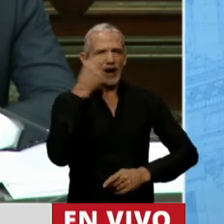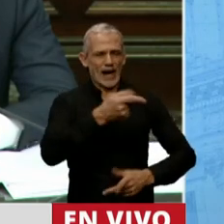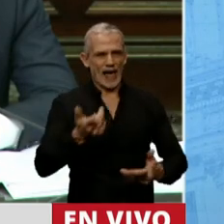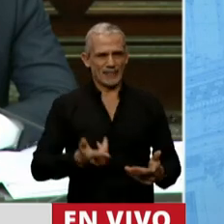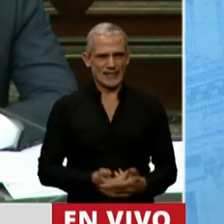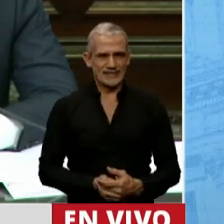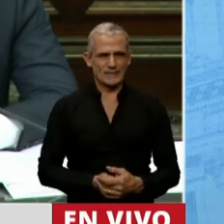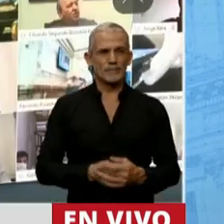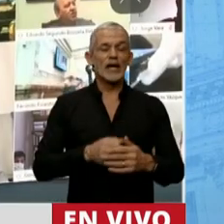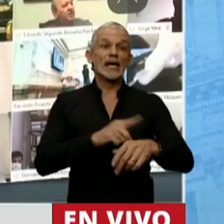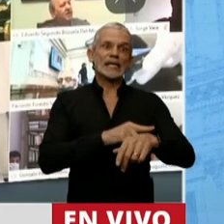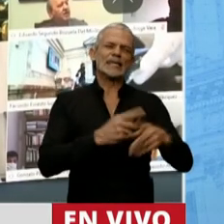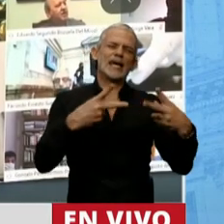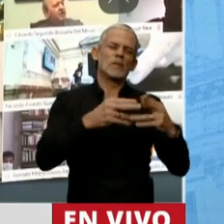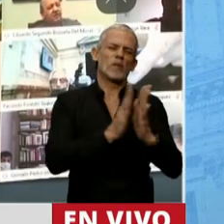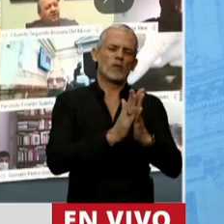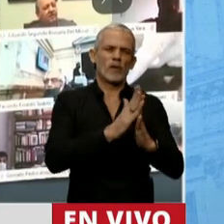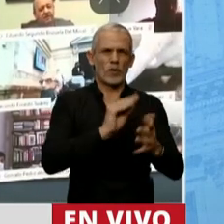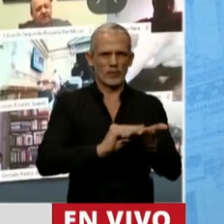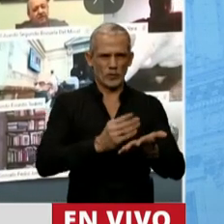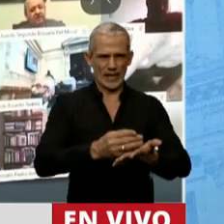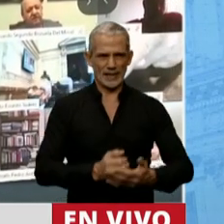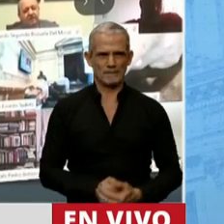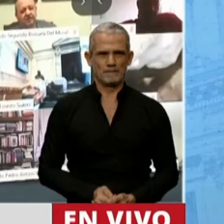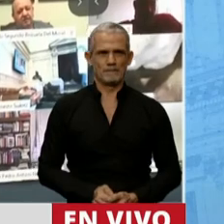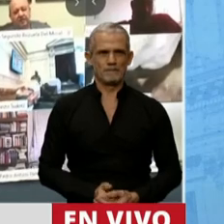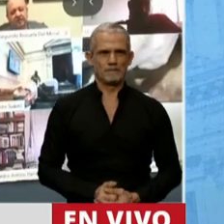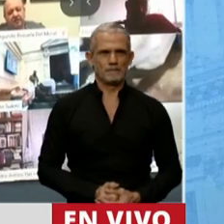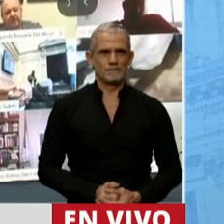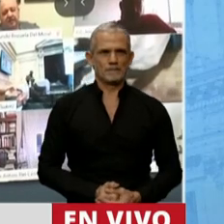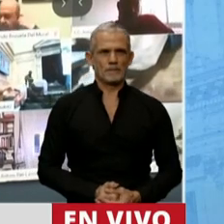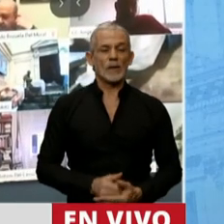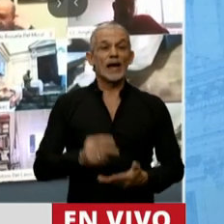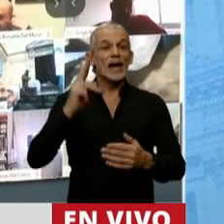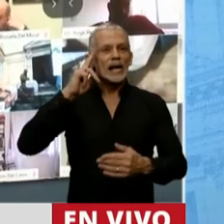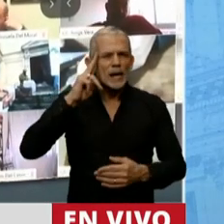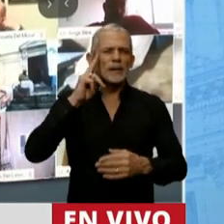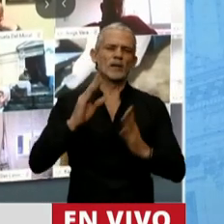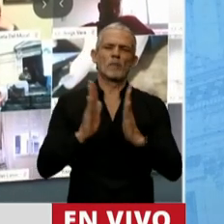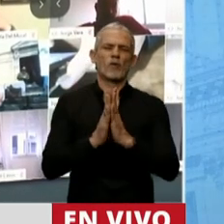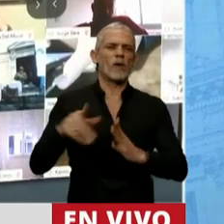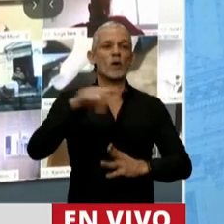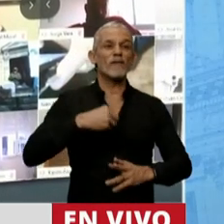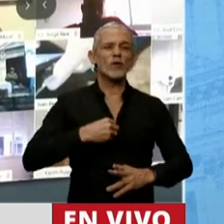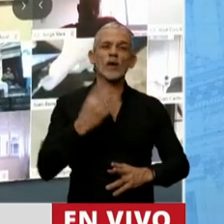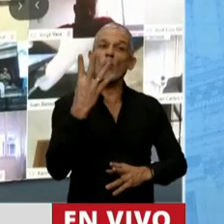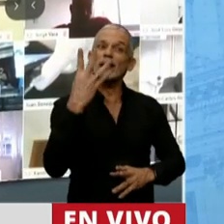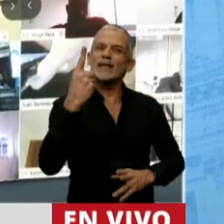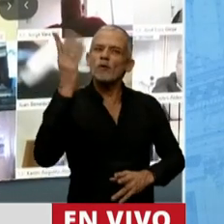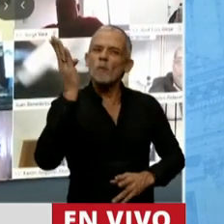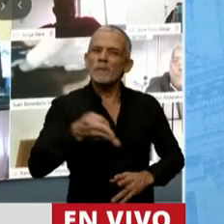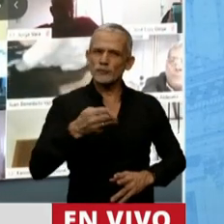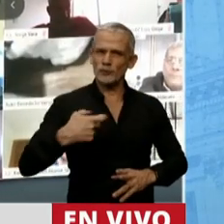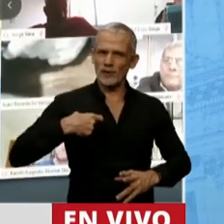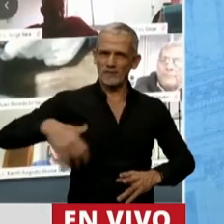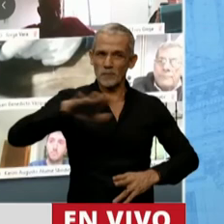También le pido... Le pido si puede ir redondeando. Ya. Y respete también la voluntad del 41% de